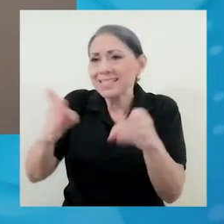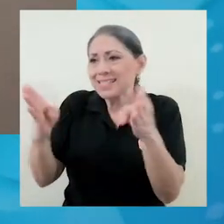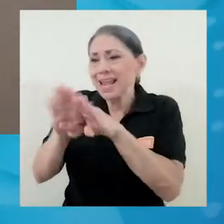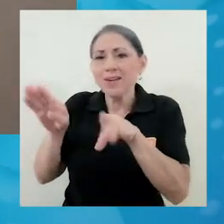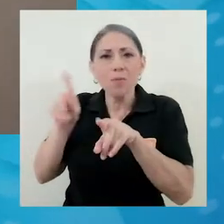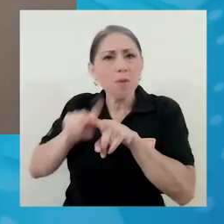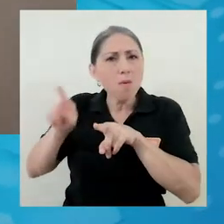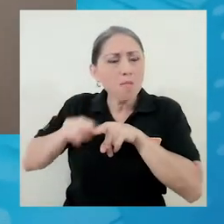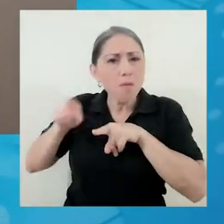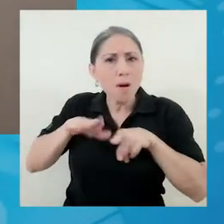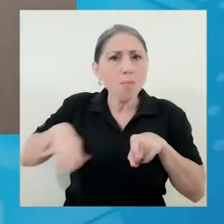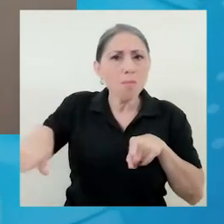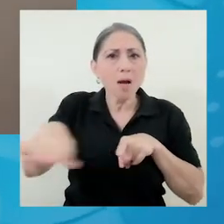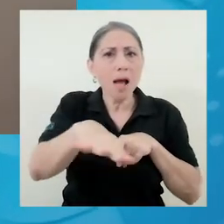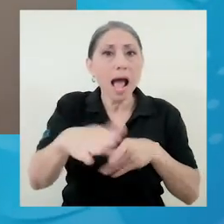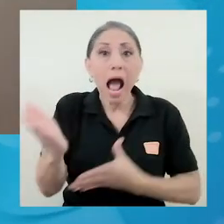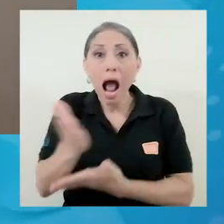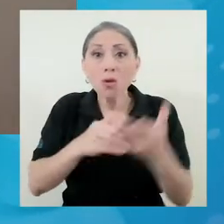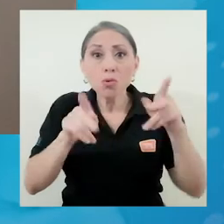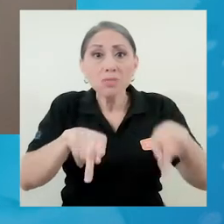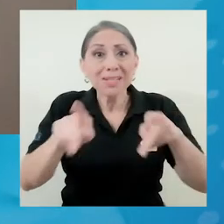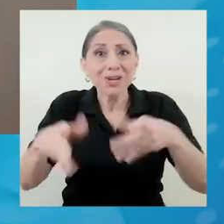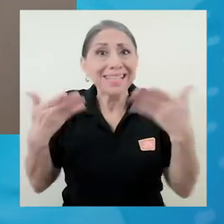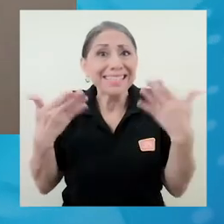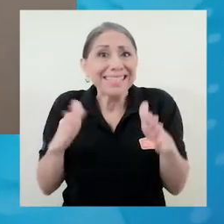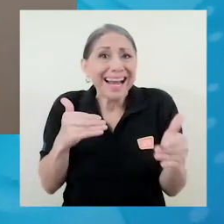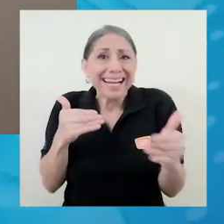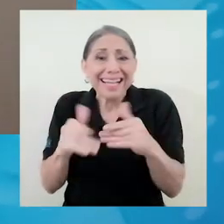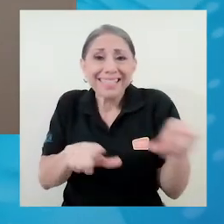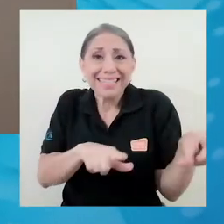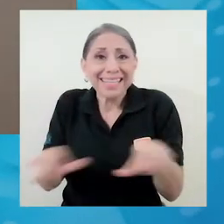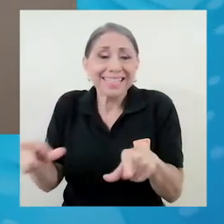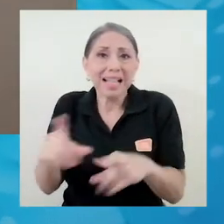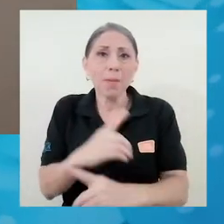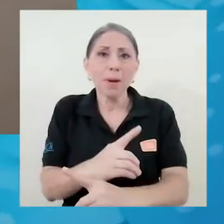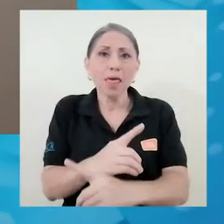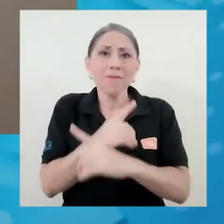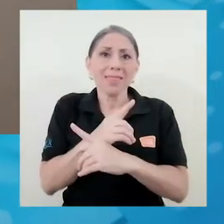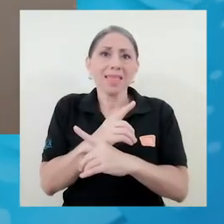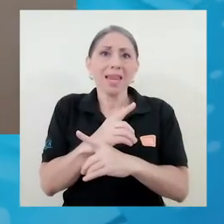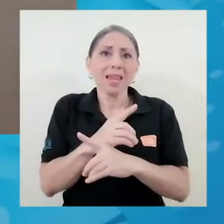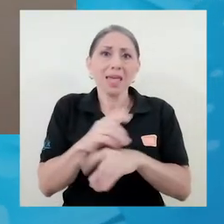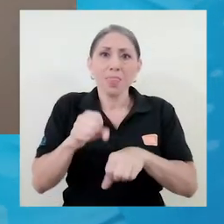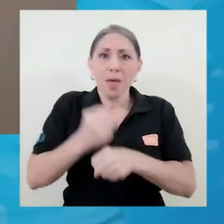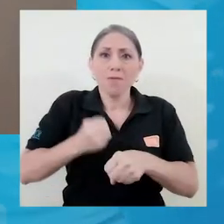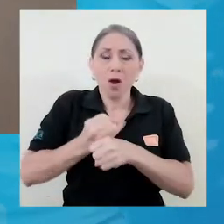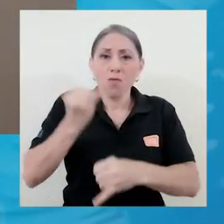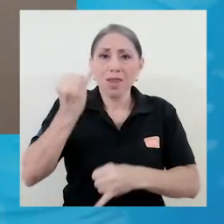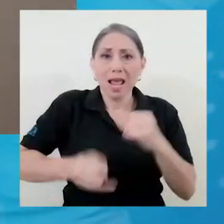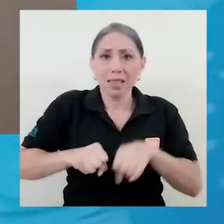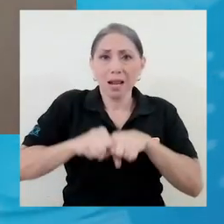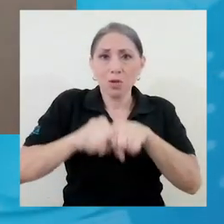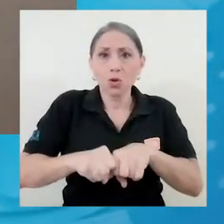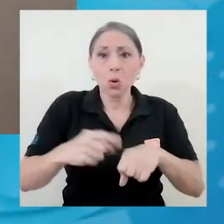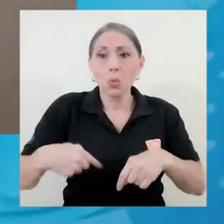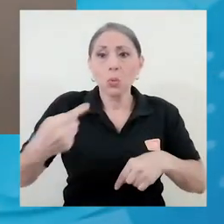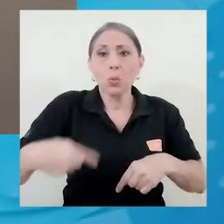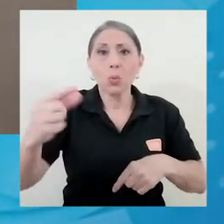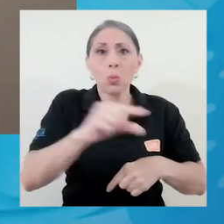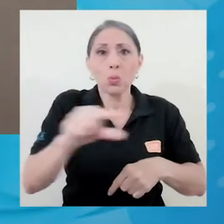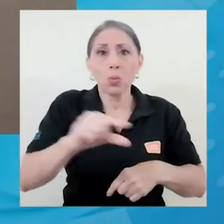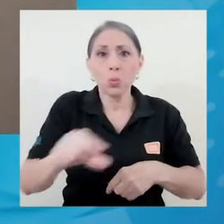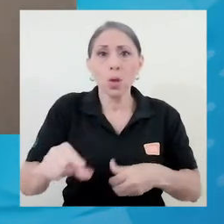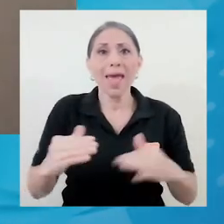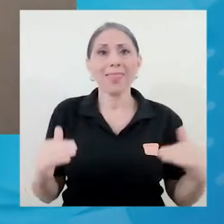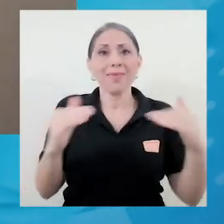unidades académicas, se nos quedó gente que ya estaba prácticamente lista para defender en las semanas siguientes, tanto